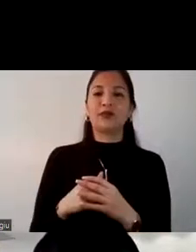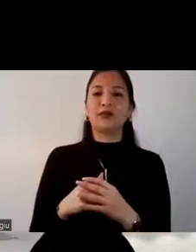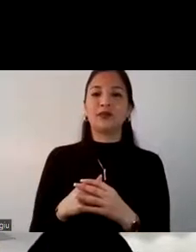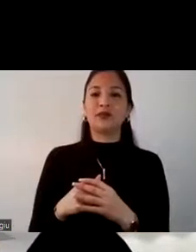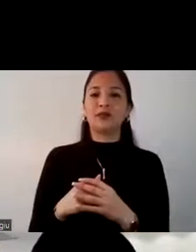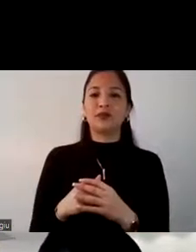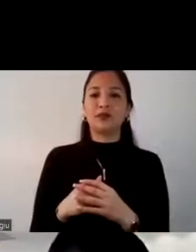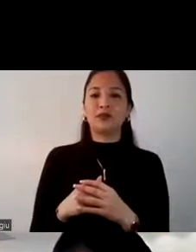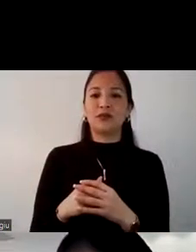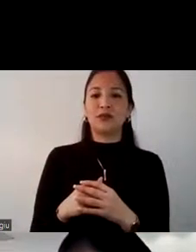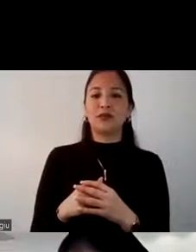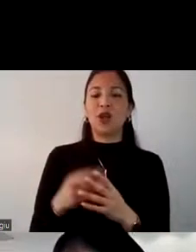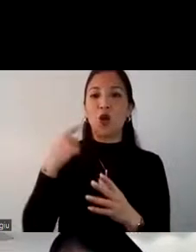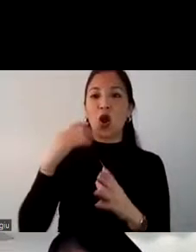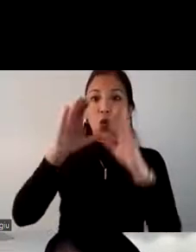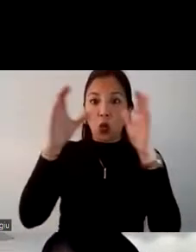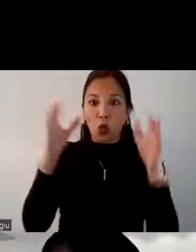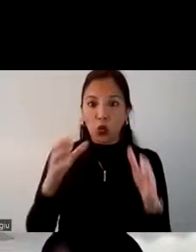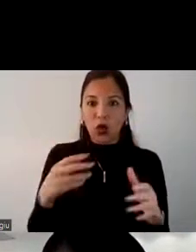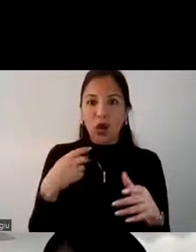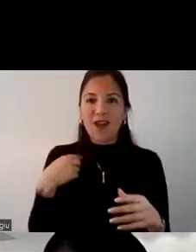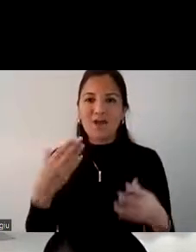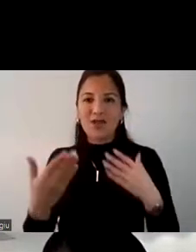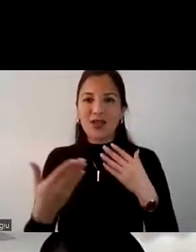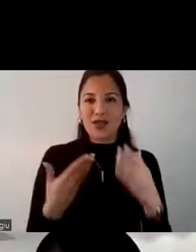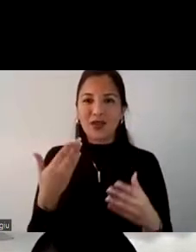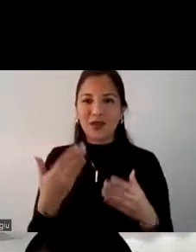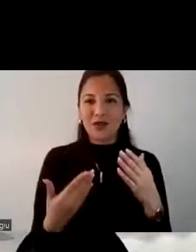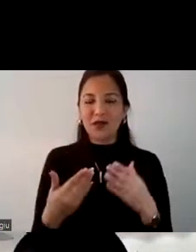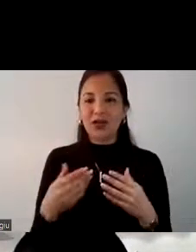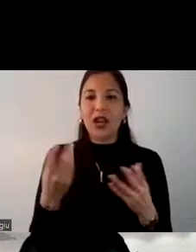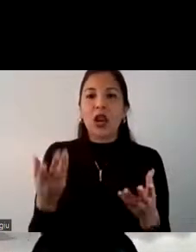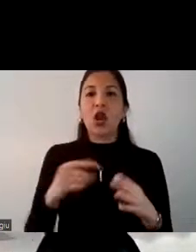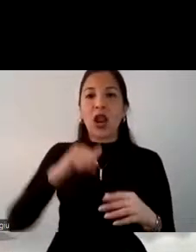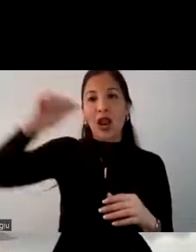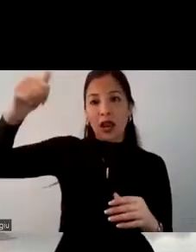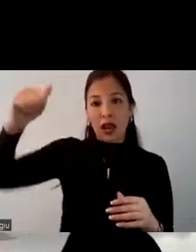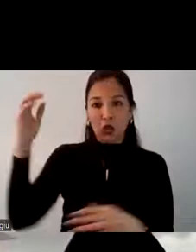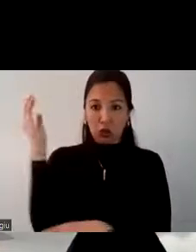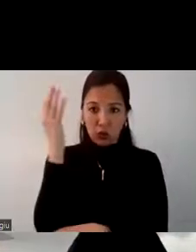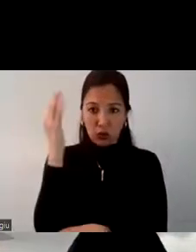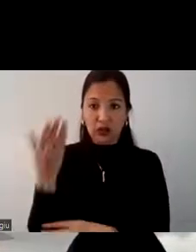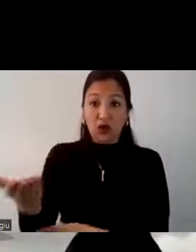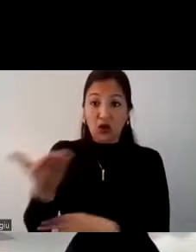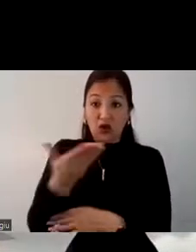los sitios arqueológicos, vivir en base también a lo que la naturaleza puede ofrecer.